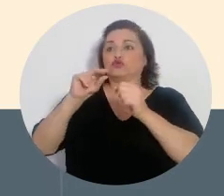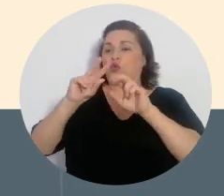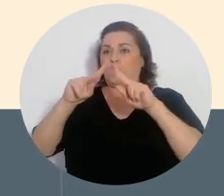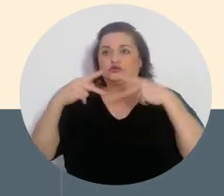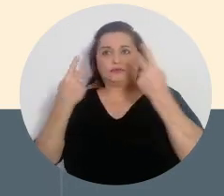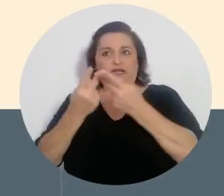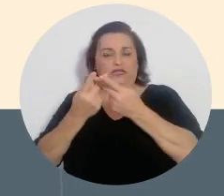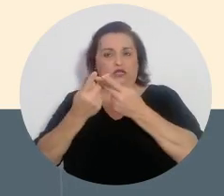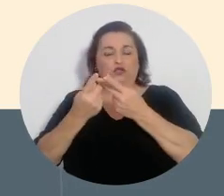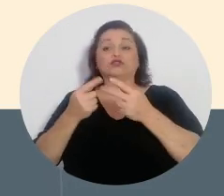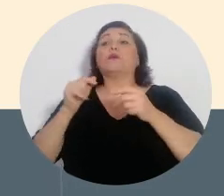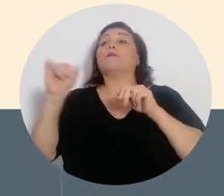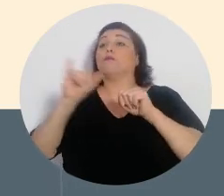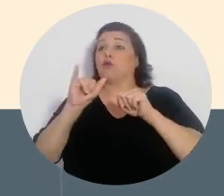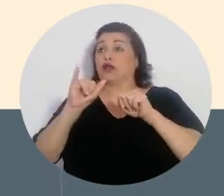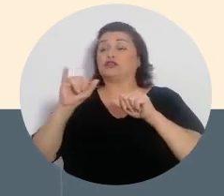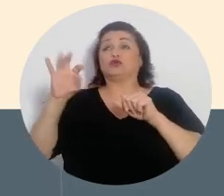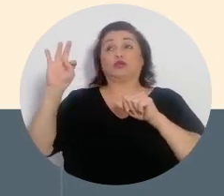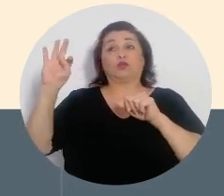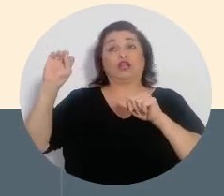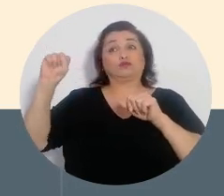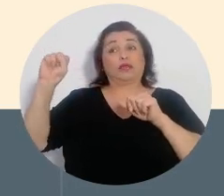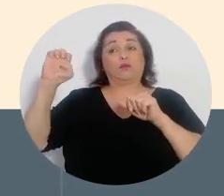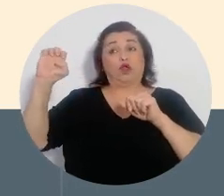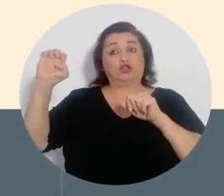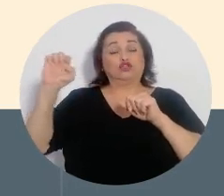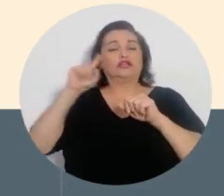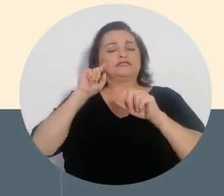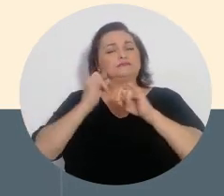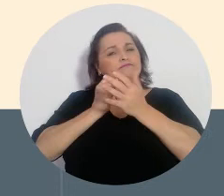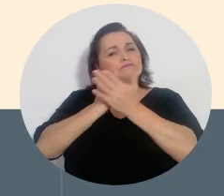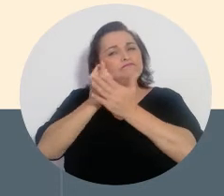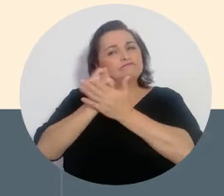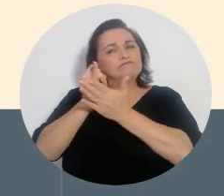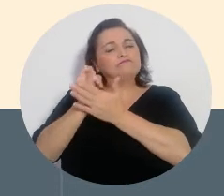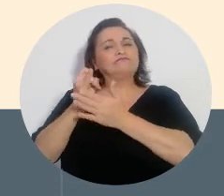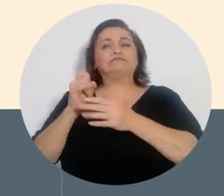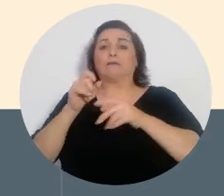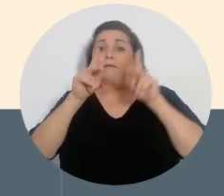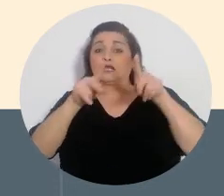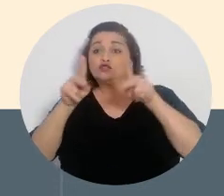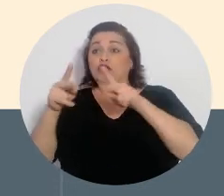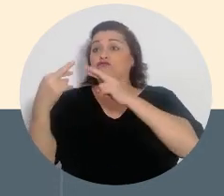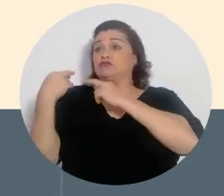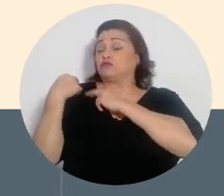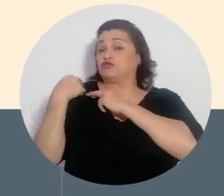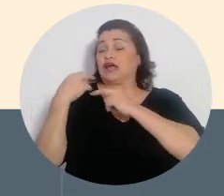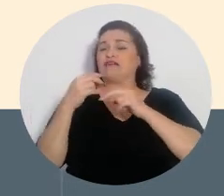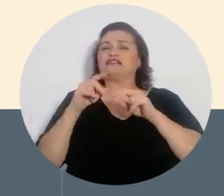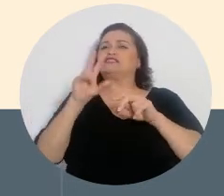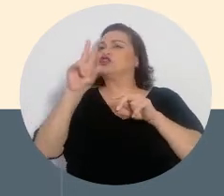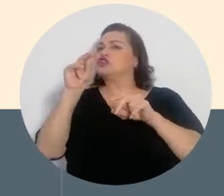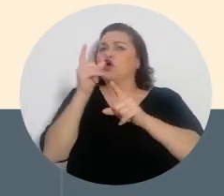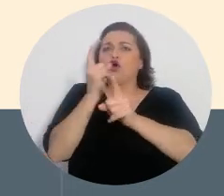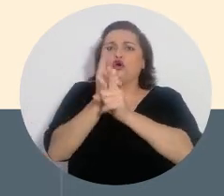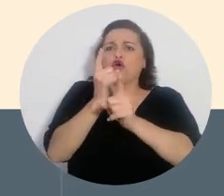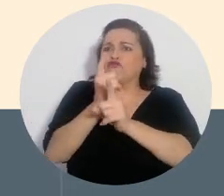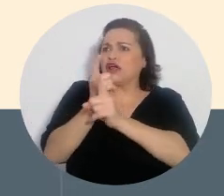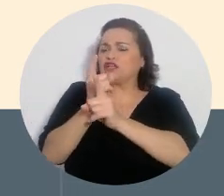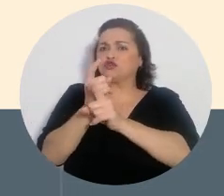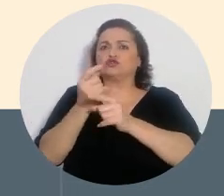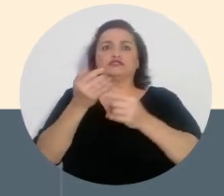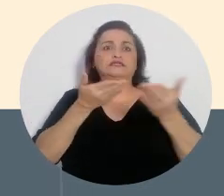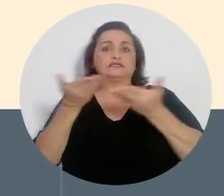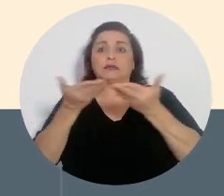atribución del Tribunal Supremo de Elecciones la facultad de investigar por sí o a través de sus delegados las incorrecciones que tengan los